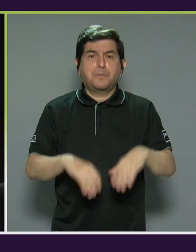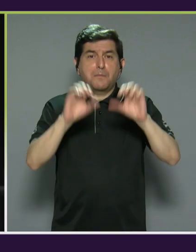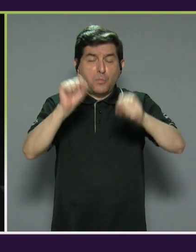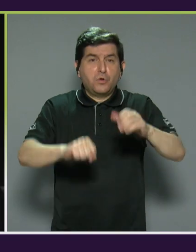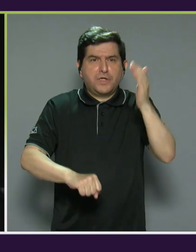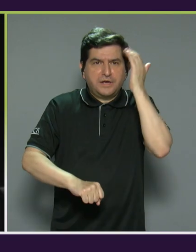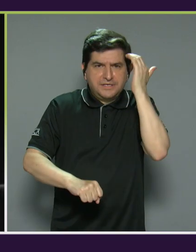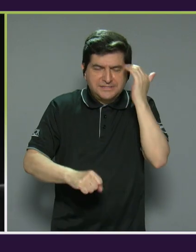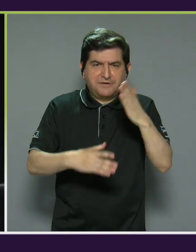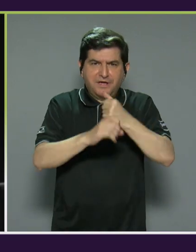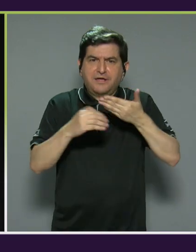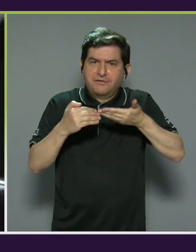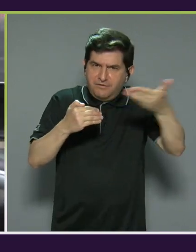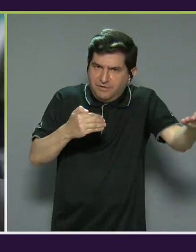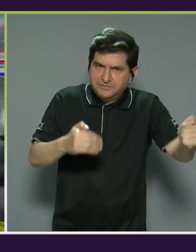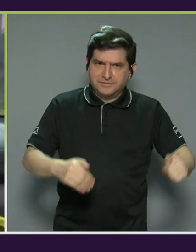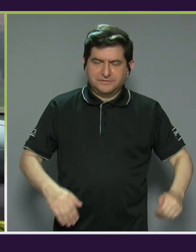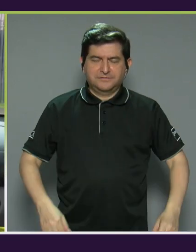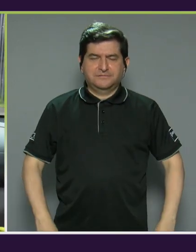sepa hacer las cosas.